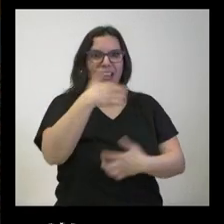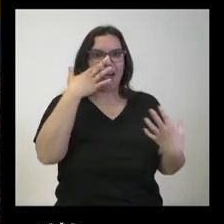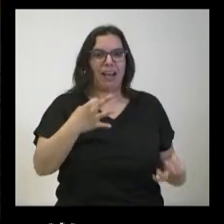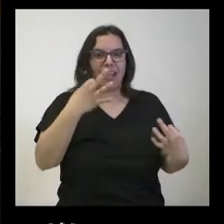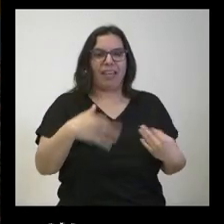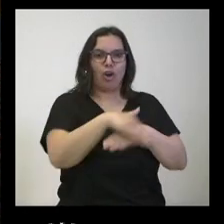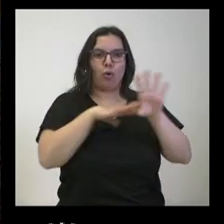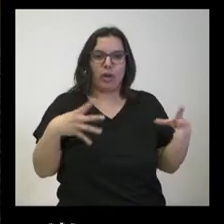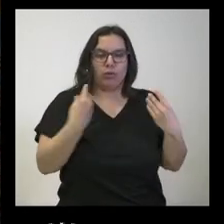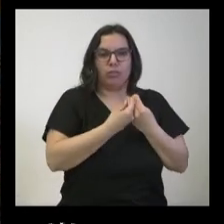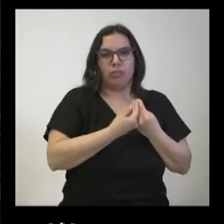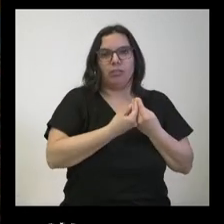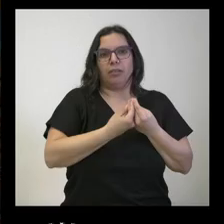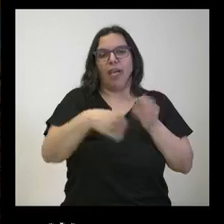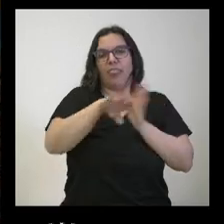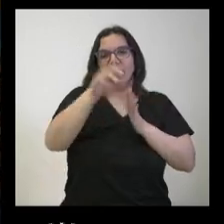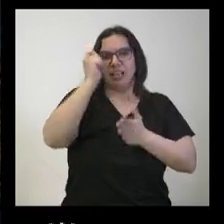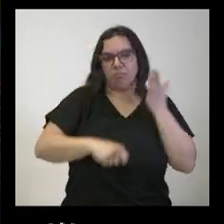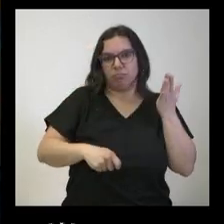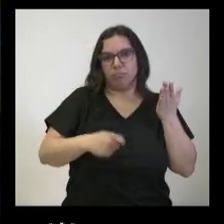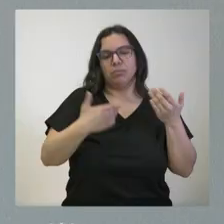como ellos han denominado, con la extrema derecha. Gracias.